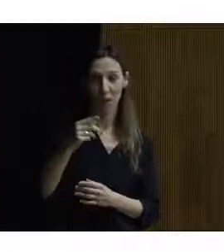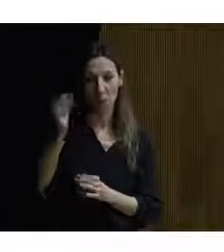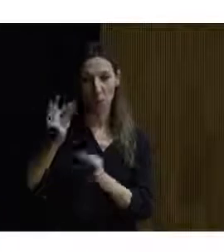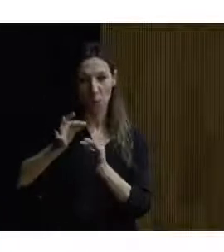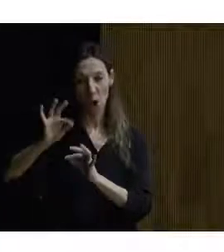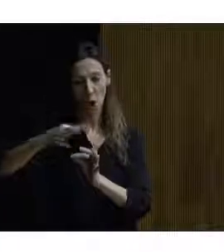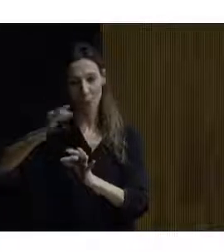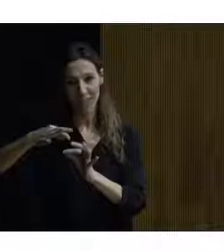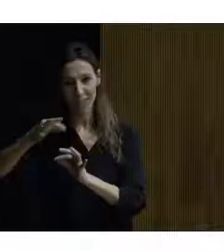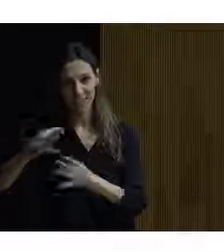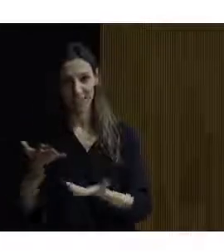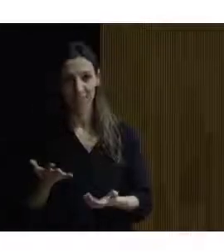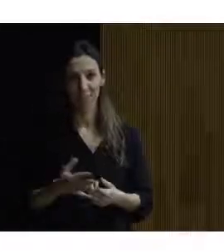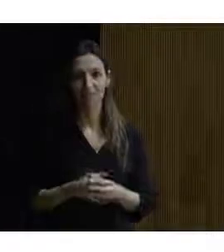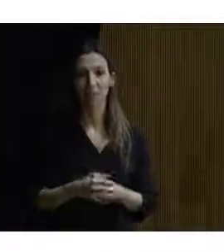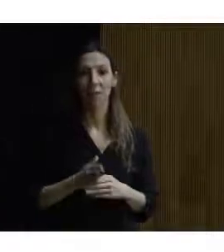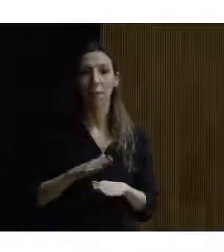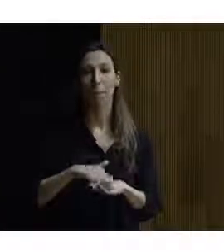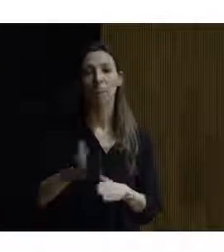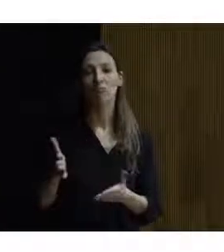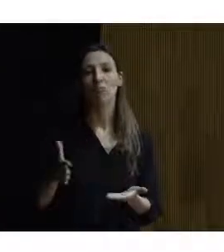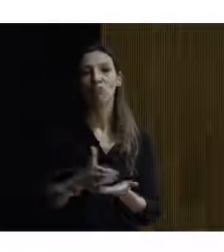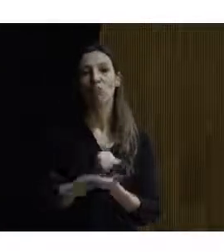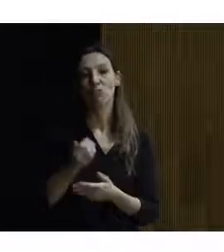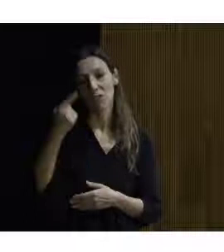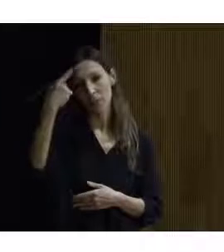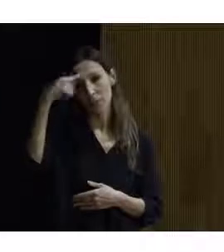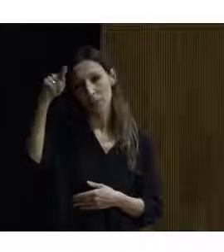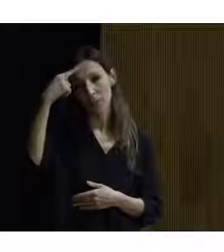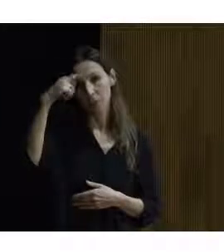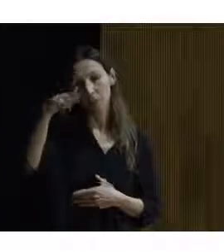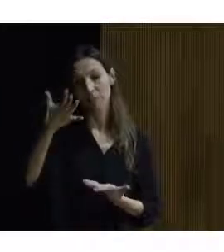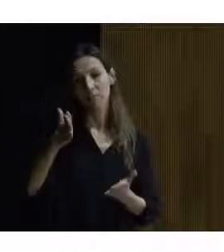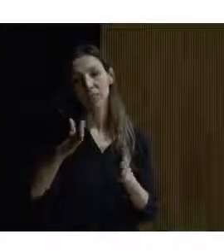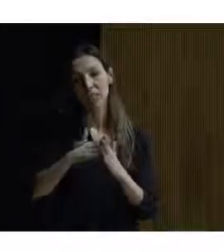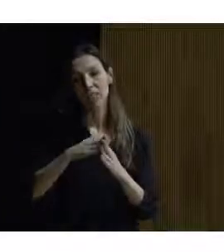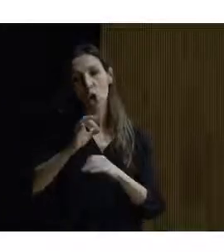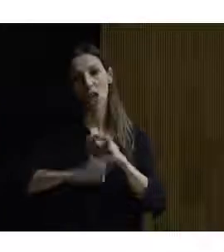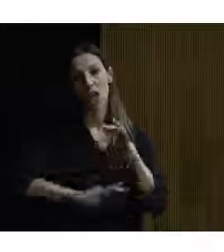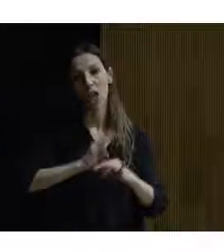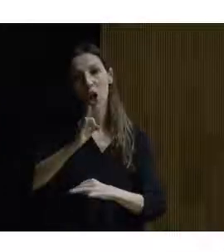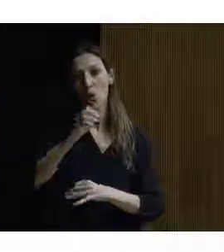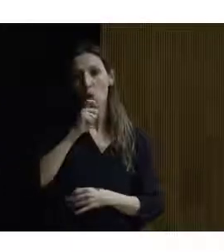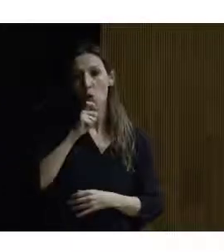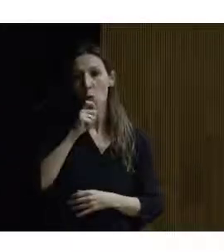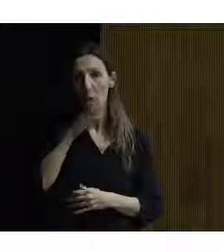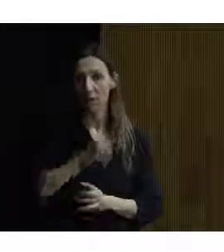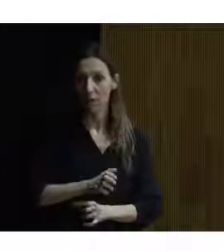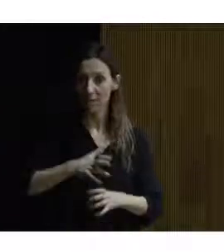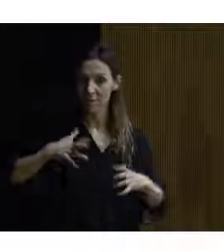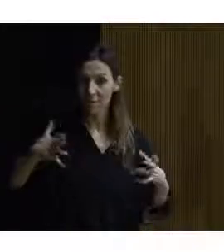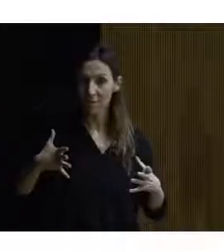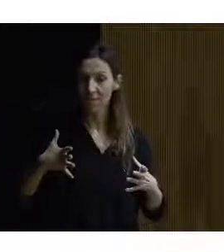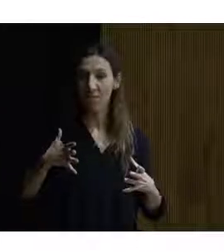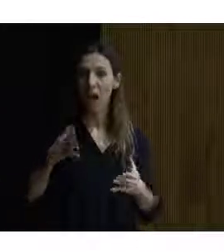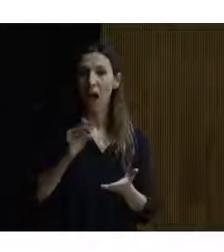para que sepáis un poco cómo se organiza la casa porque es tan grande y a veces el nombre ONCE es